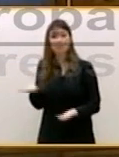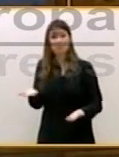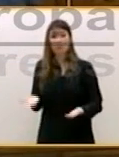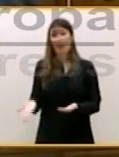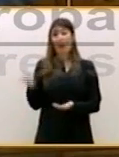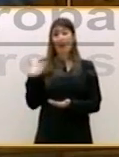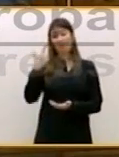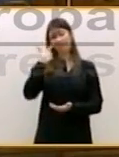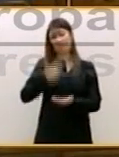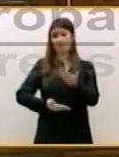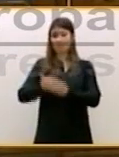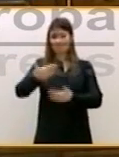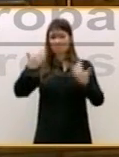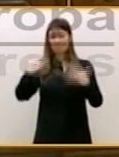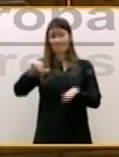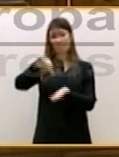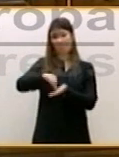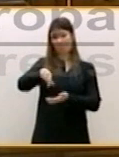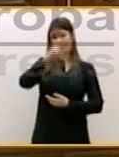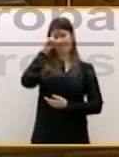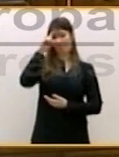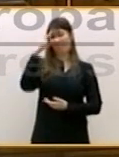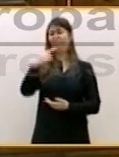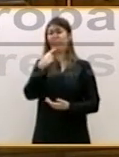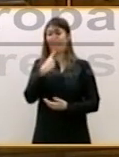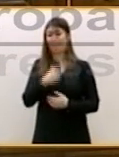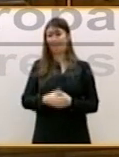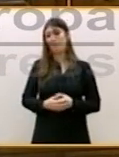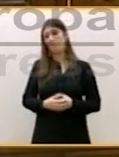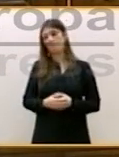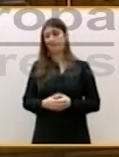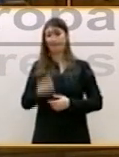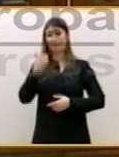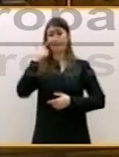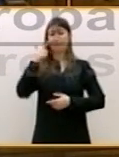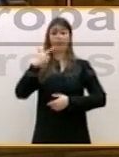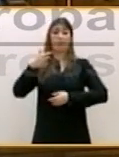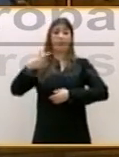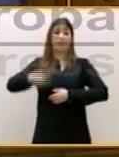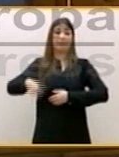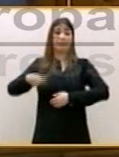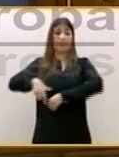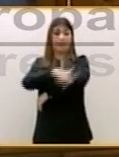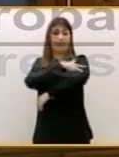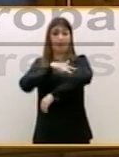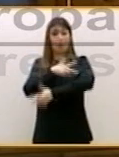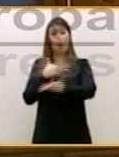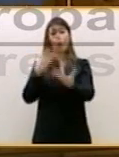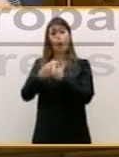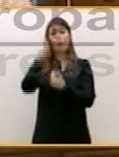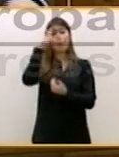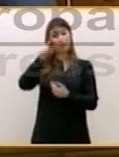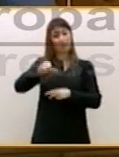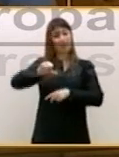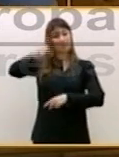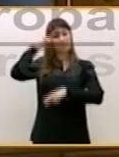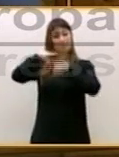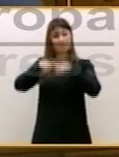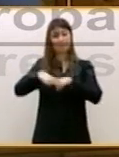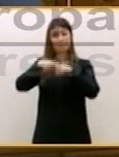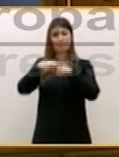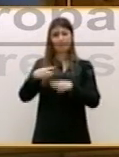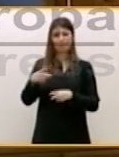periódico de la capital española que el gesto del Endagari Urcullu, de acompañar a los mediadores ante su declaración en la Audiencia Nacional, debía ser contestado